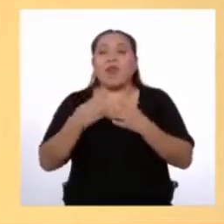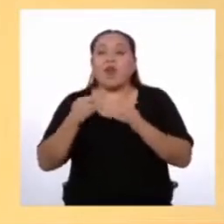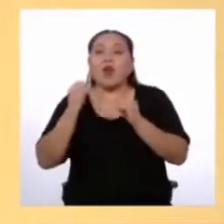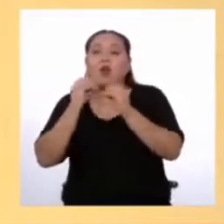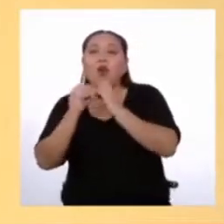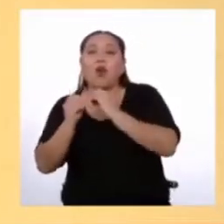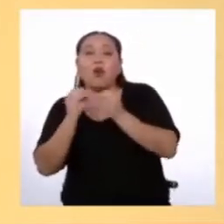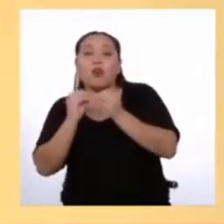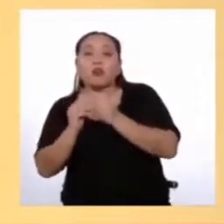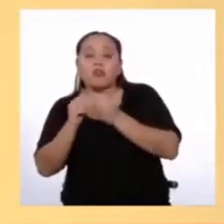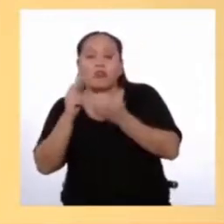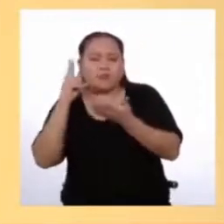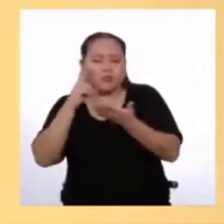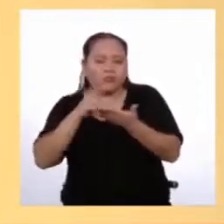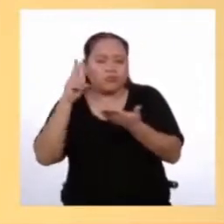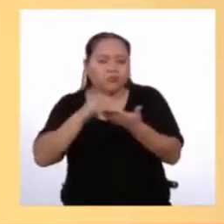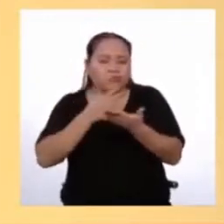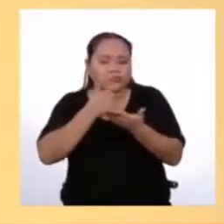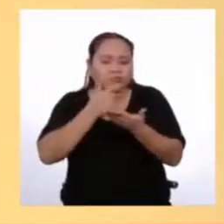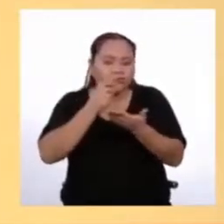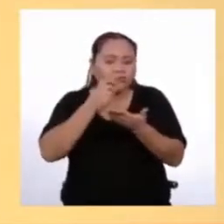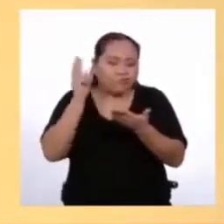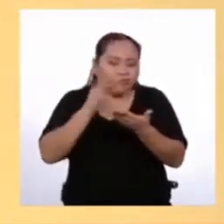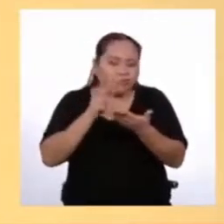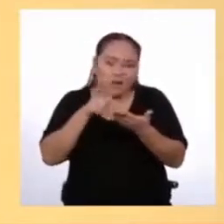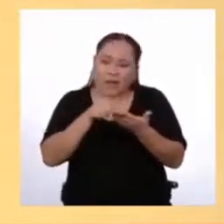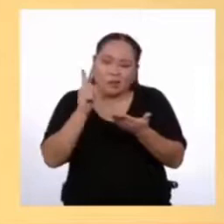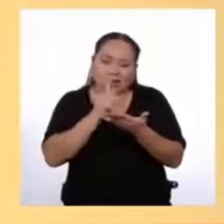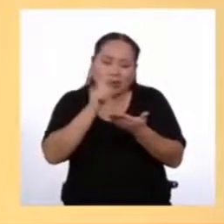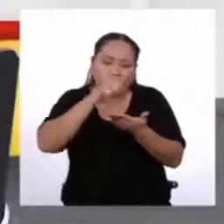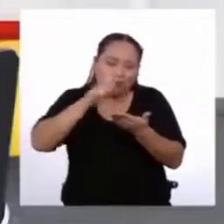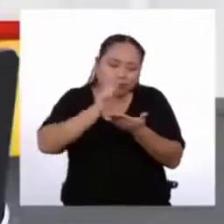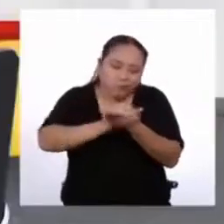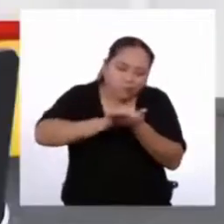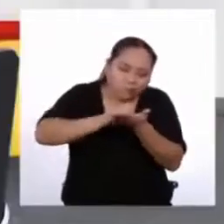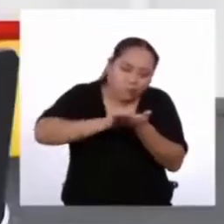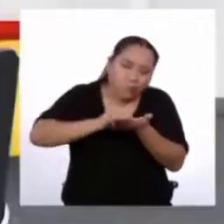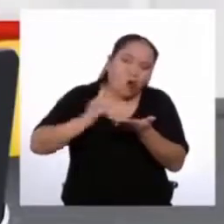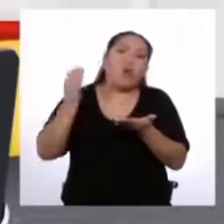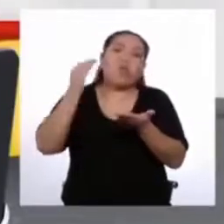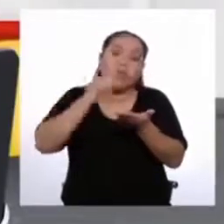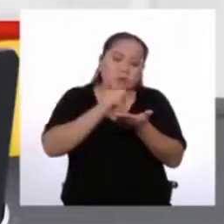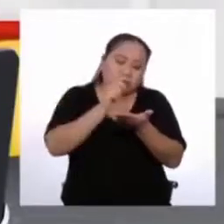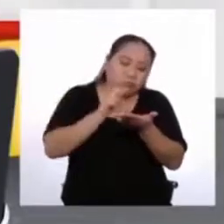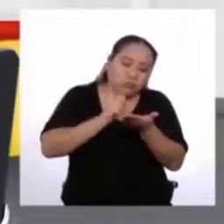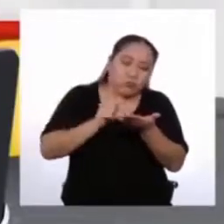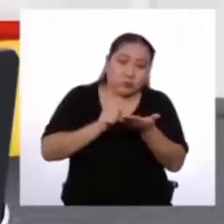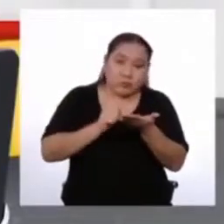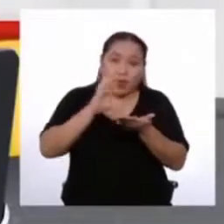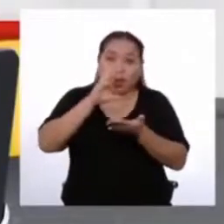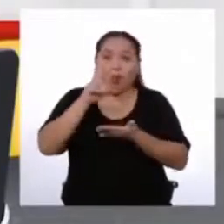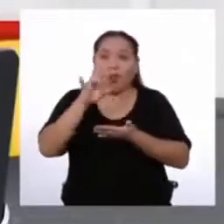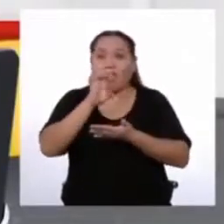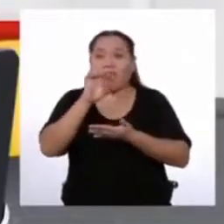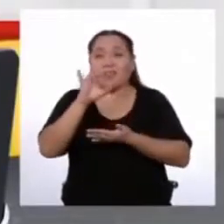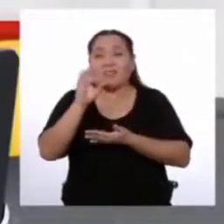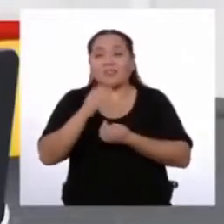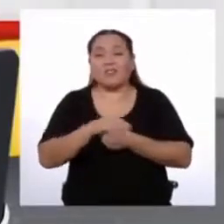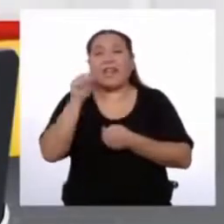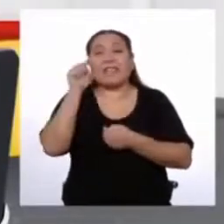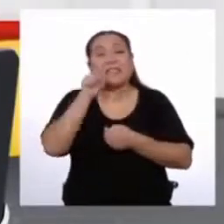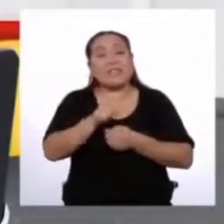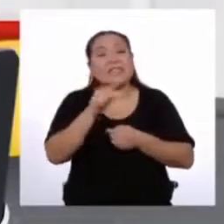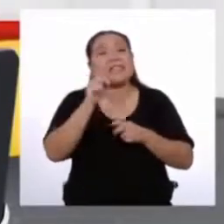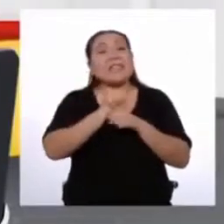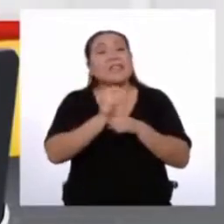revisión Aquí se examina Y se reajusta lo escrito Si Es una tarea muy importante Y